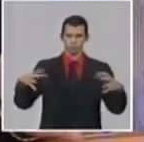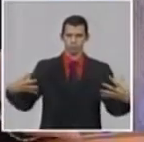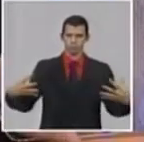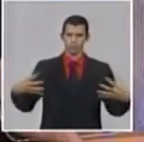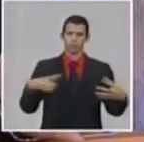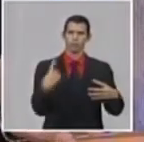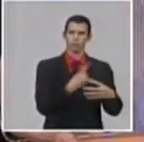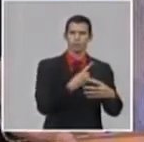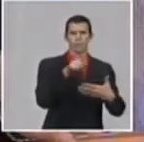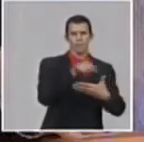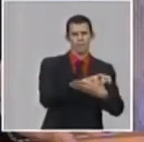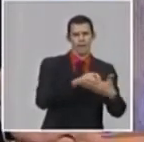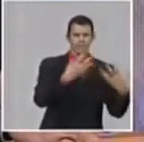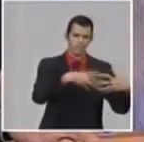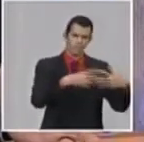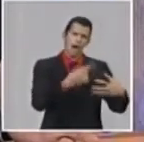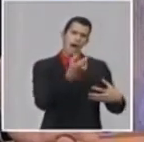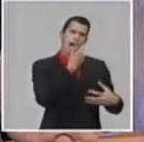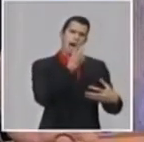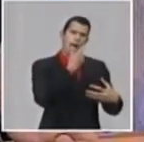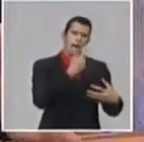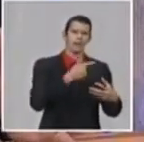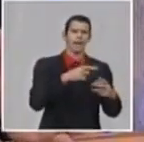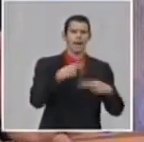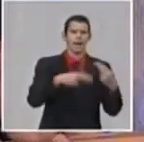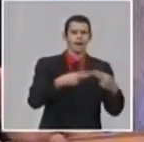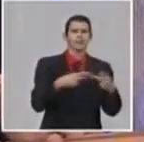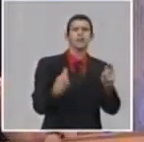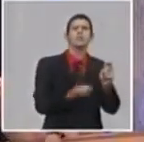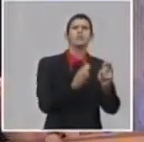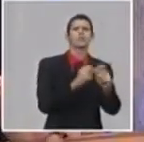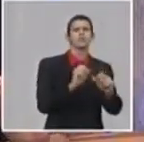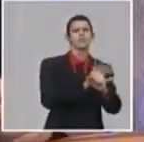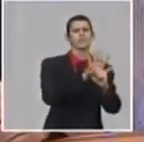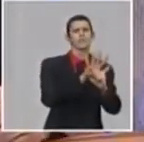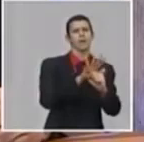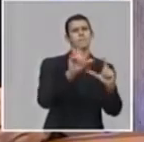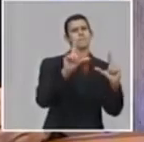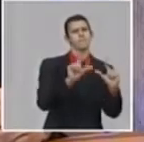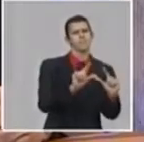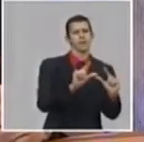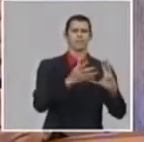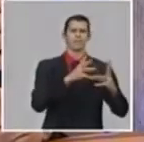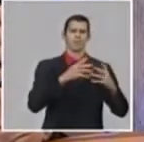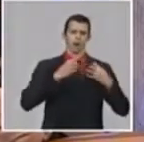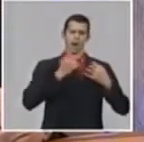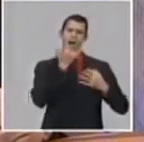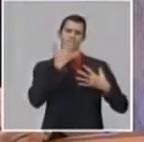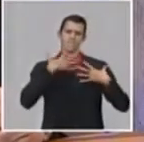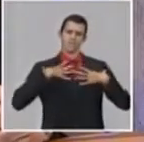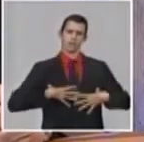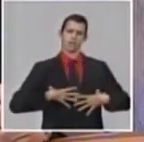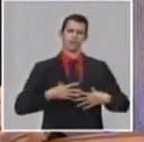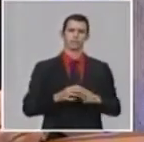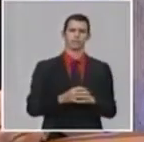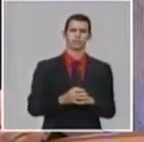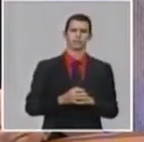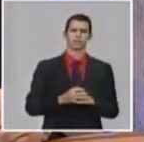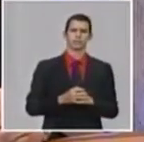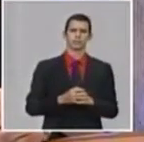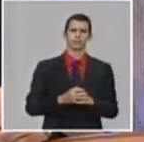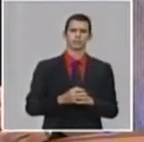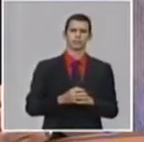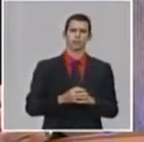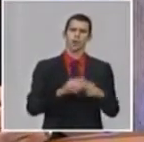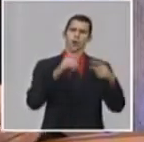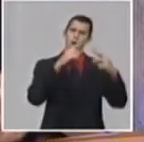Eso incluye medicamentos antivirales, encabezados por nuestro interferón y otros antivirales químicos. Y un grupo de otros medicamentos que están